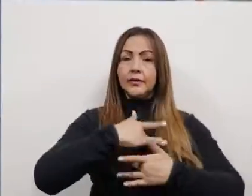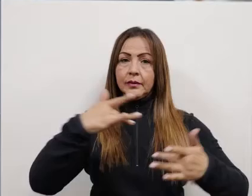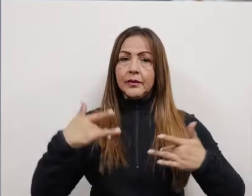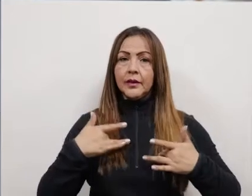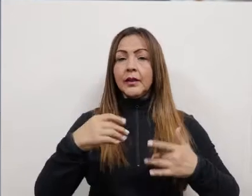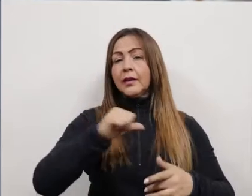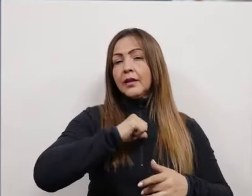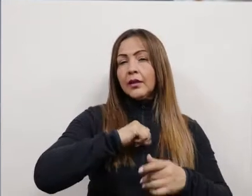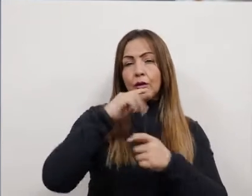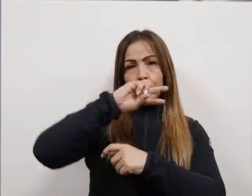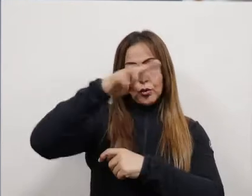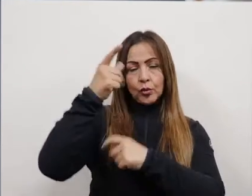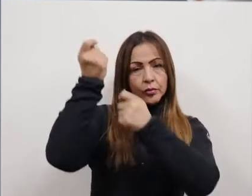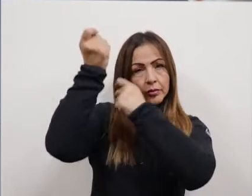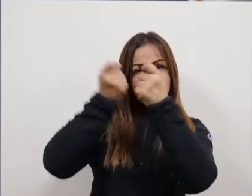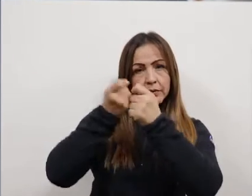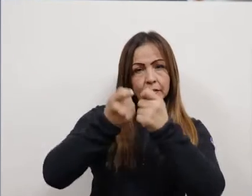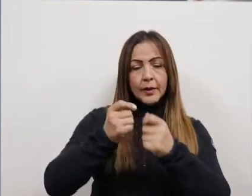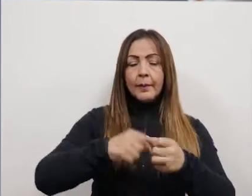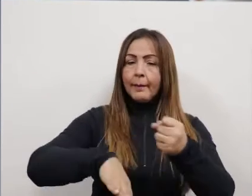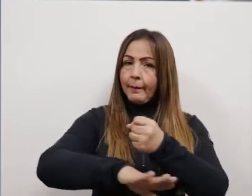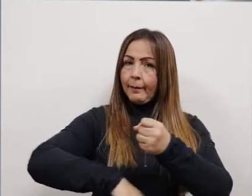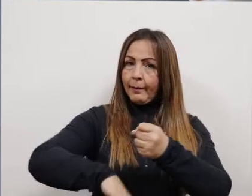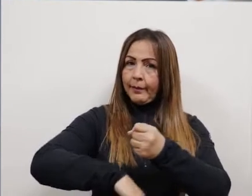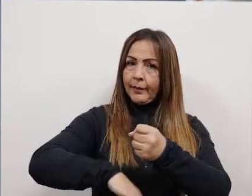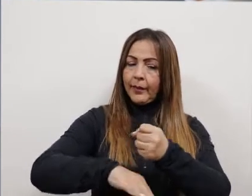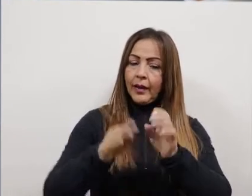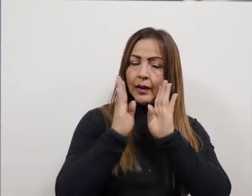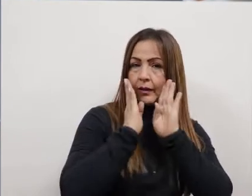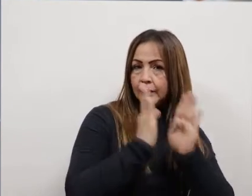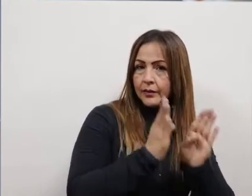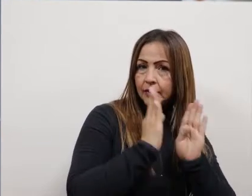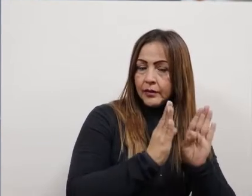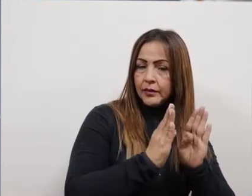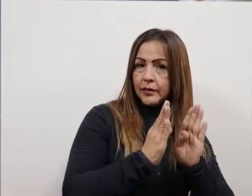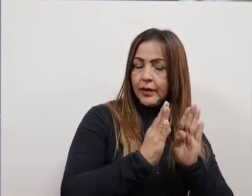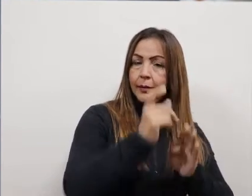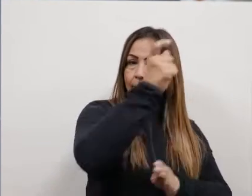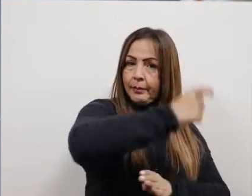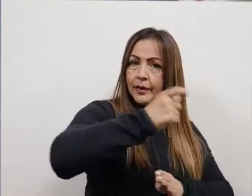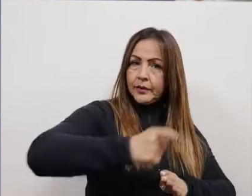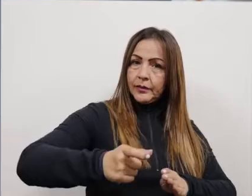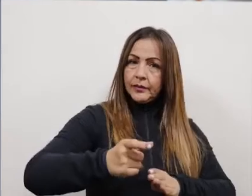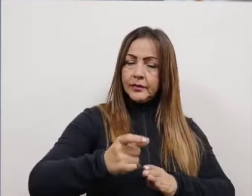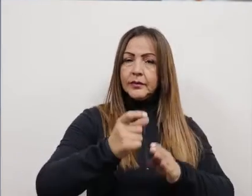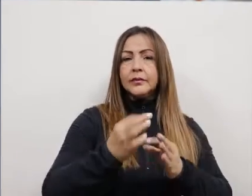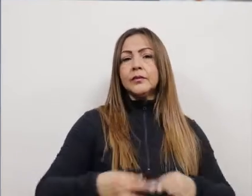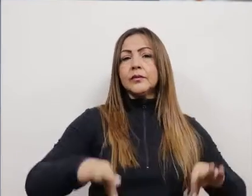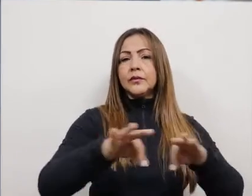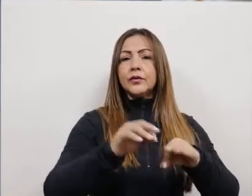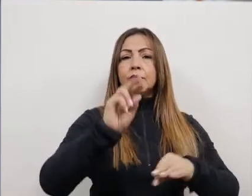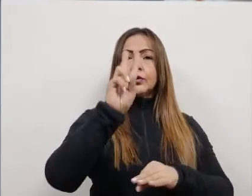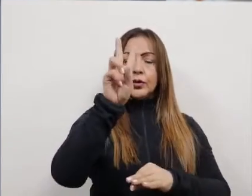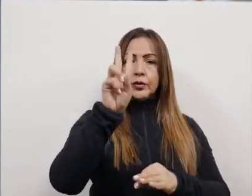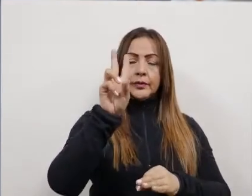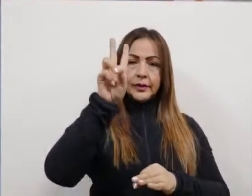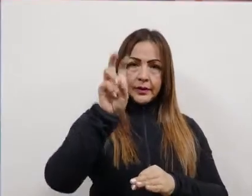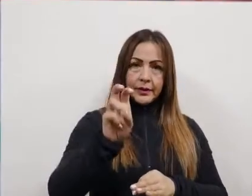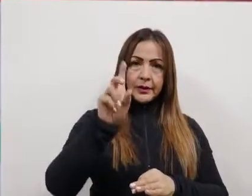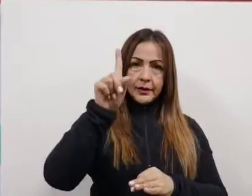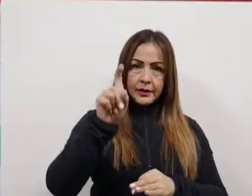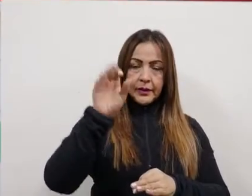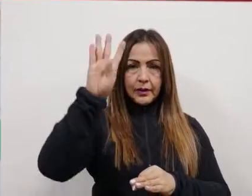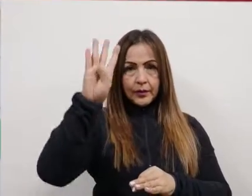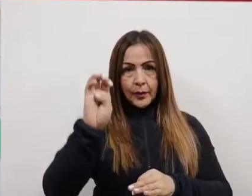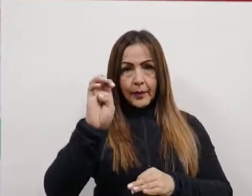decisiones de salud. Tenemos dos estrategias básicas. La primera es la atención en el servicio de atención al ciudadano donde recibimos